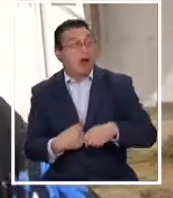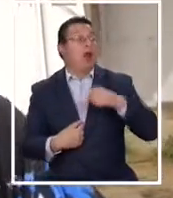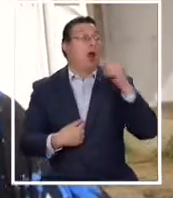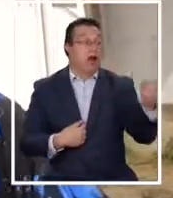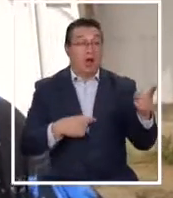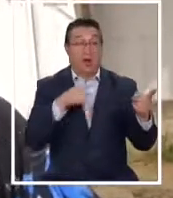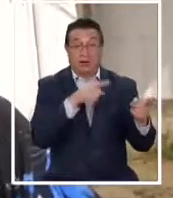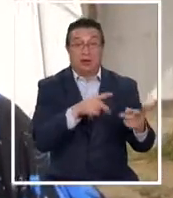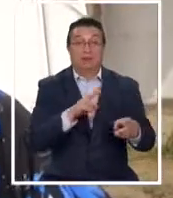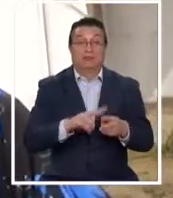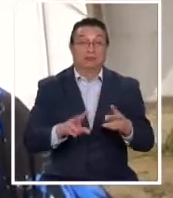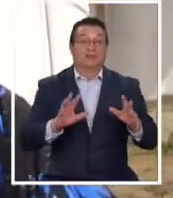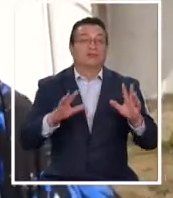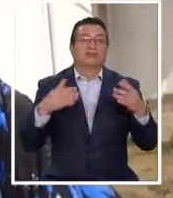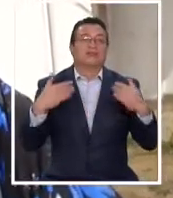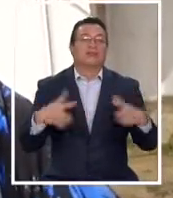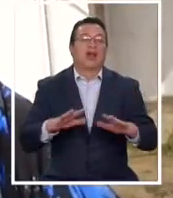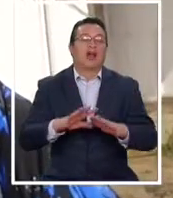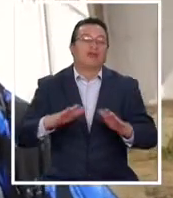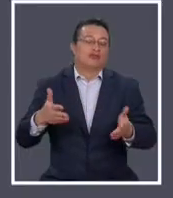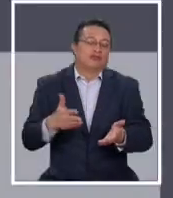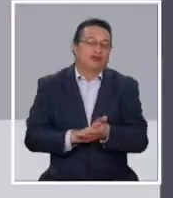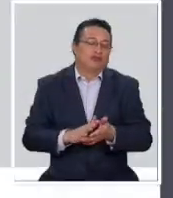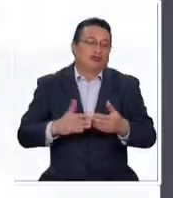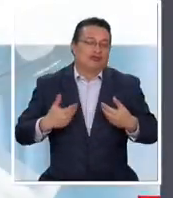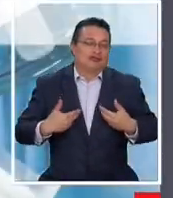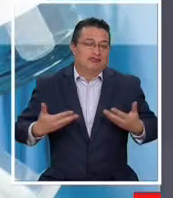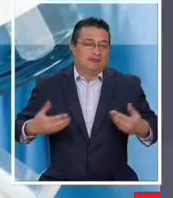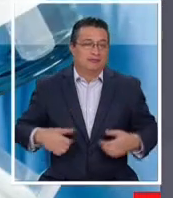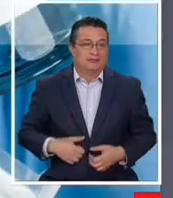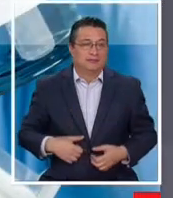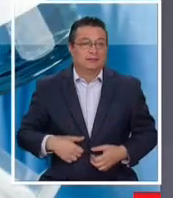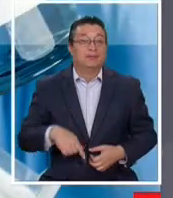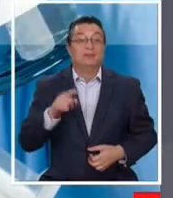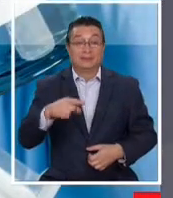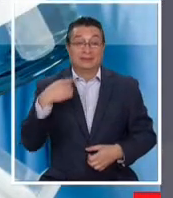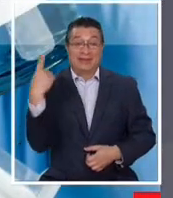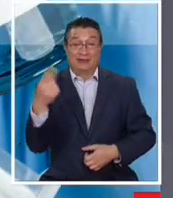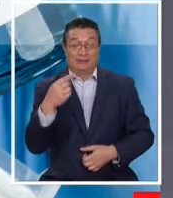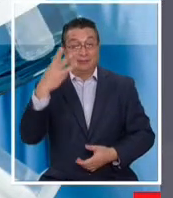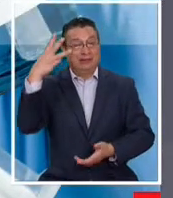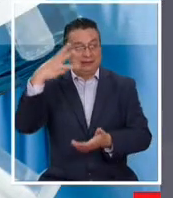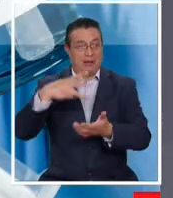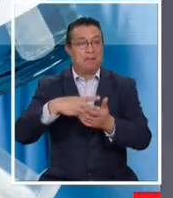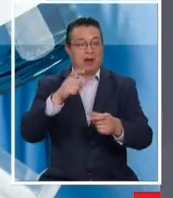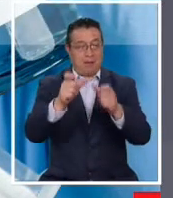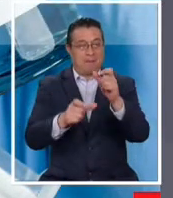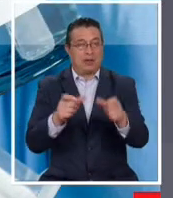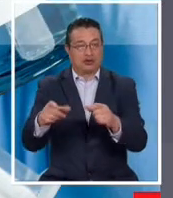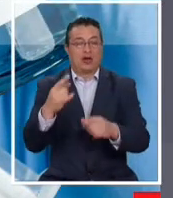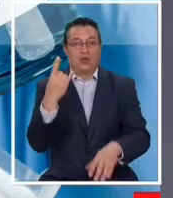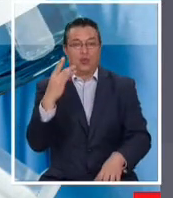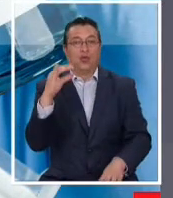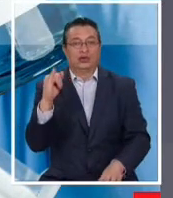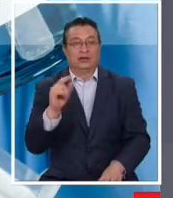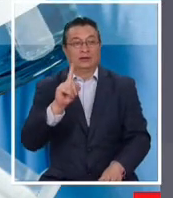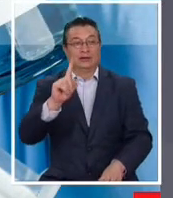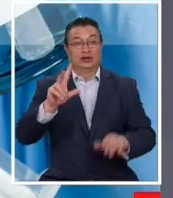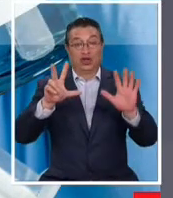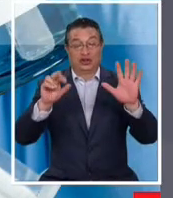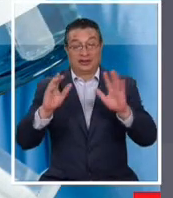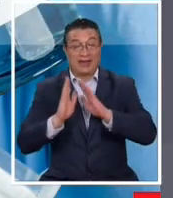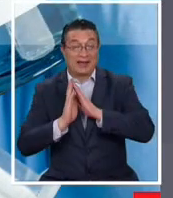algo allá, ya a lo mejor estaría muerta. A nivel nacional hay más de 3.000 pacientes internados en UCI y 180